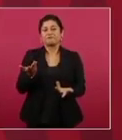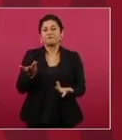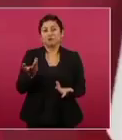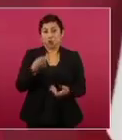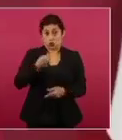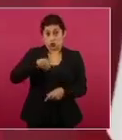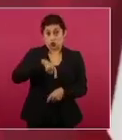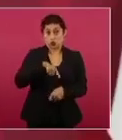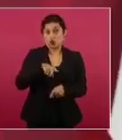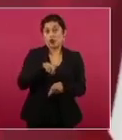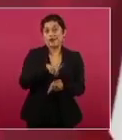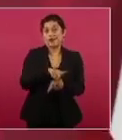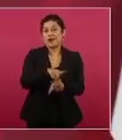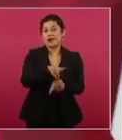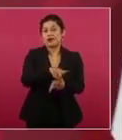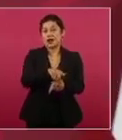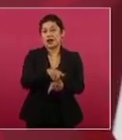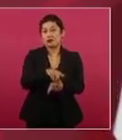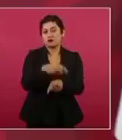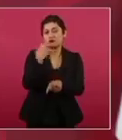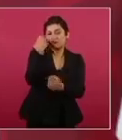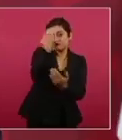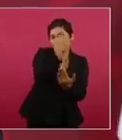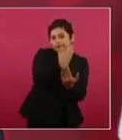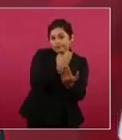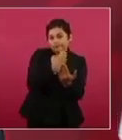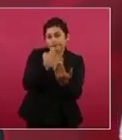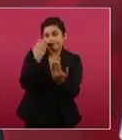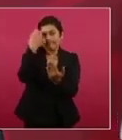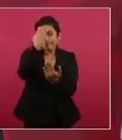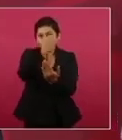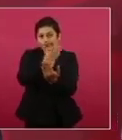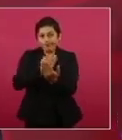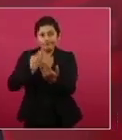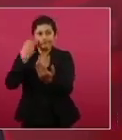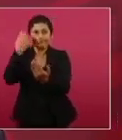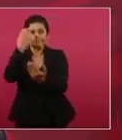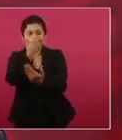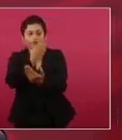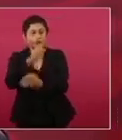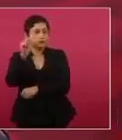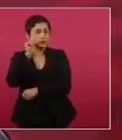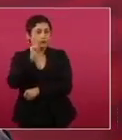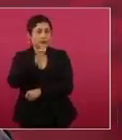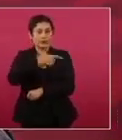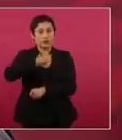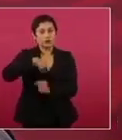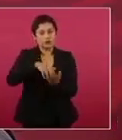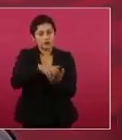y tenemos que limitar viáticos, gastos de operación,